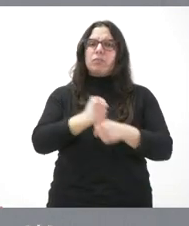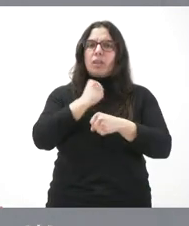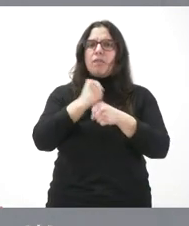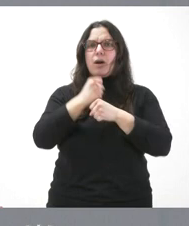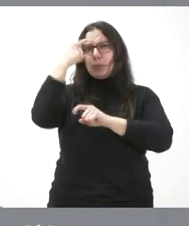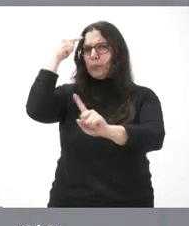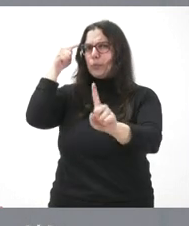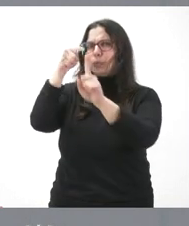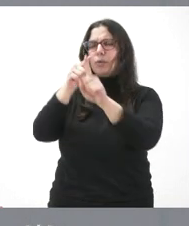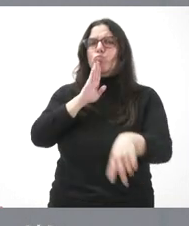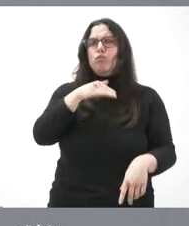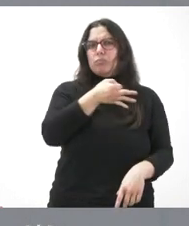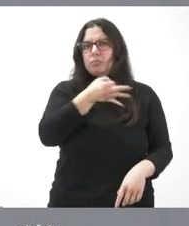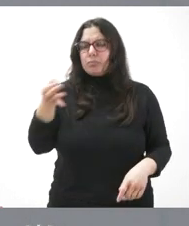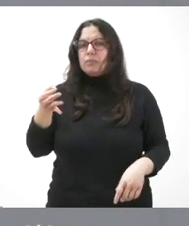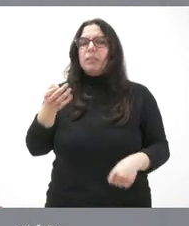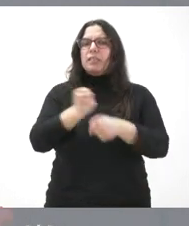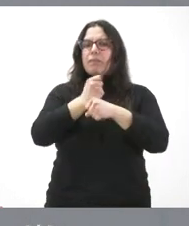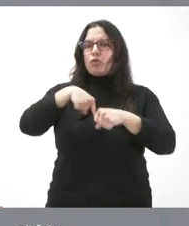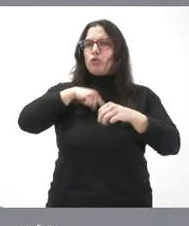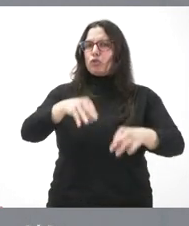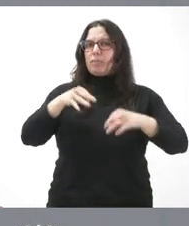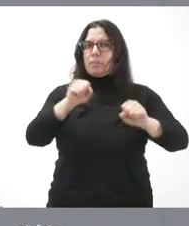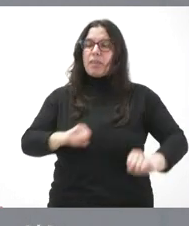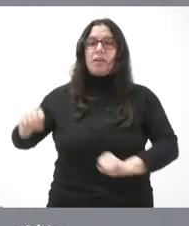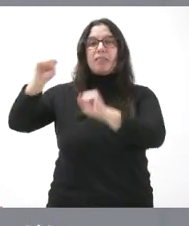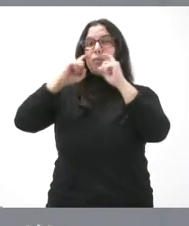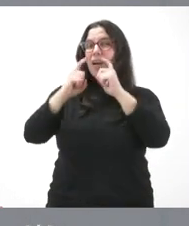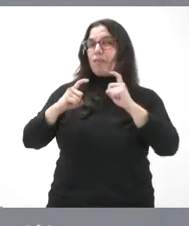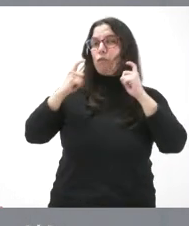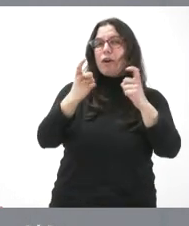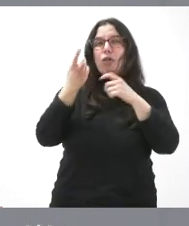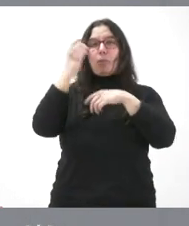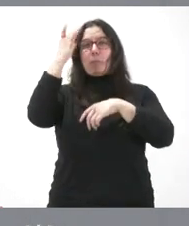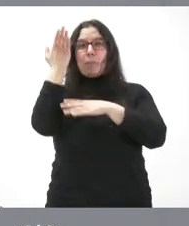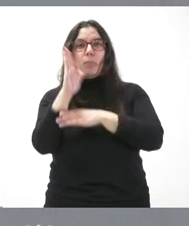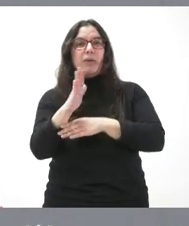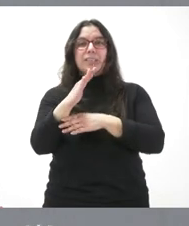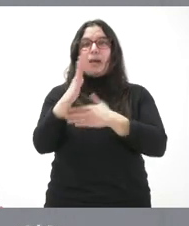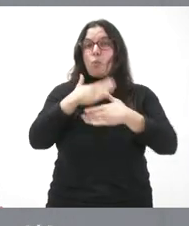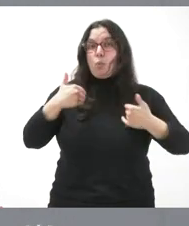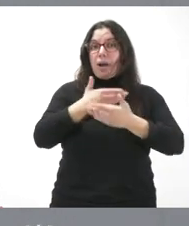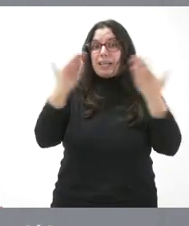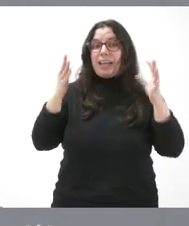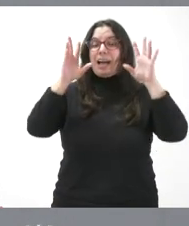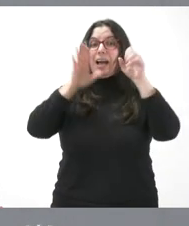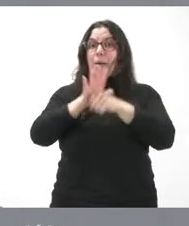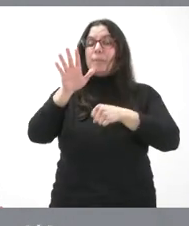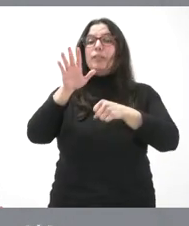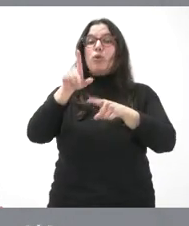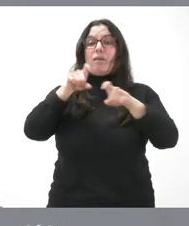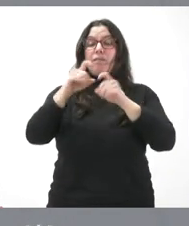dirección adecuada, es el trabajo que siempre hemos defendido y por tanto cualquier esfuerzo, cualquier propuesta en el ámbito de una EBAU única es siempre